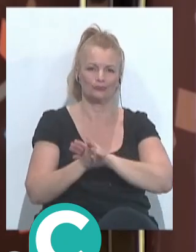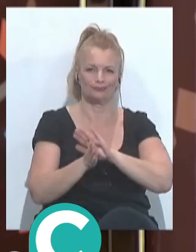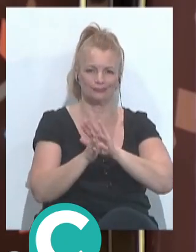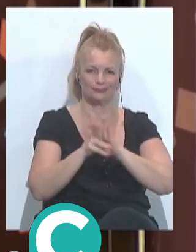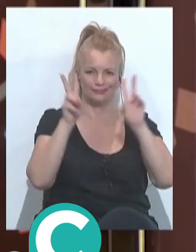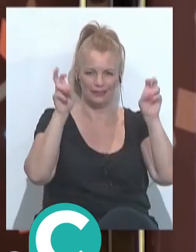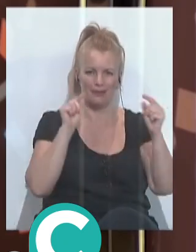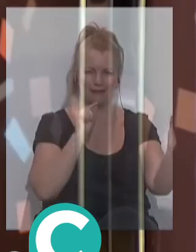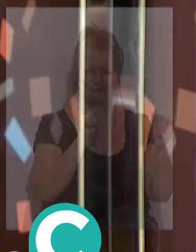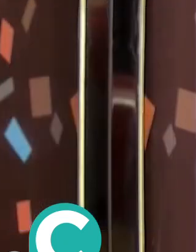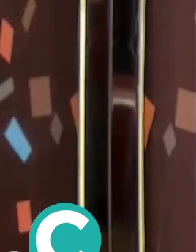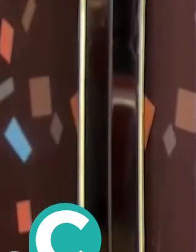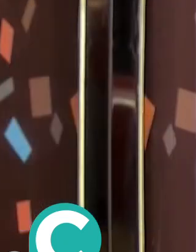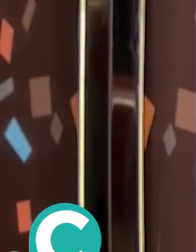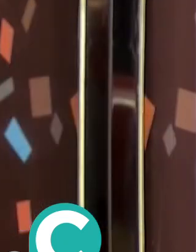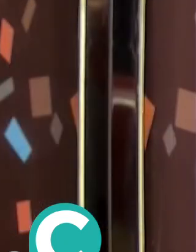seguimos aquí con la tertulia.